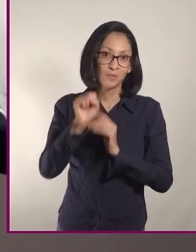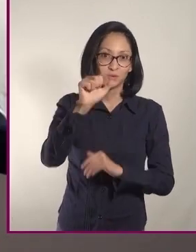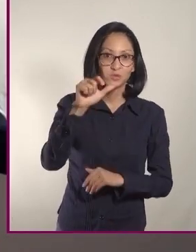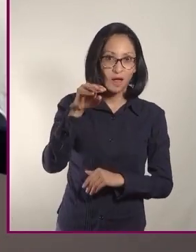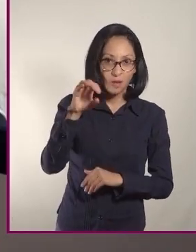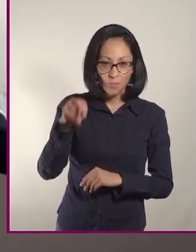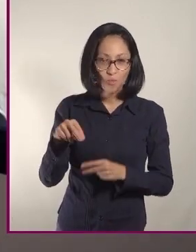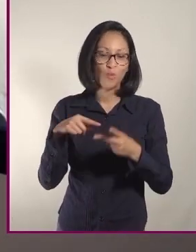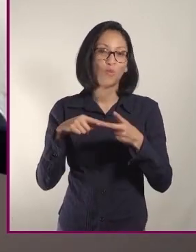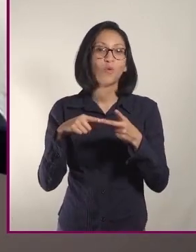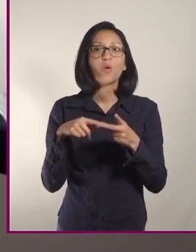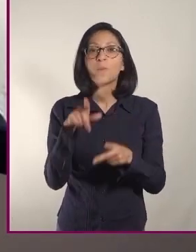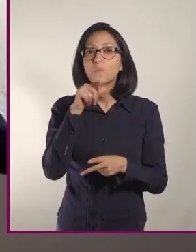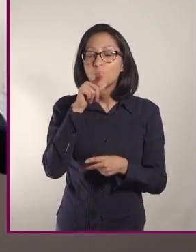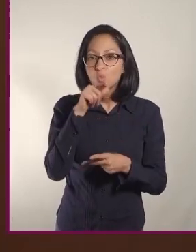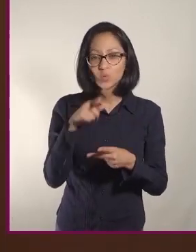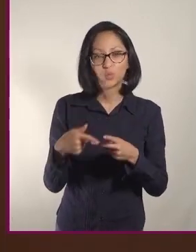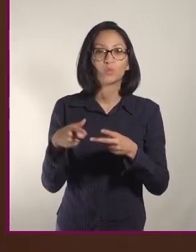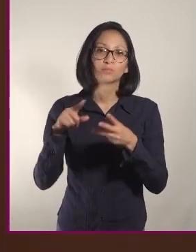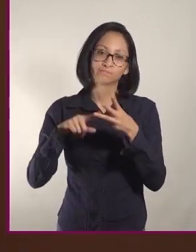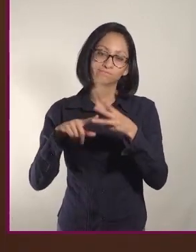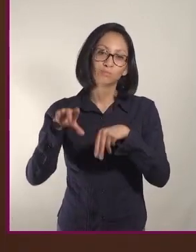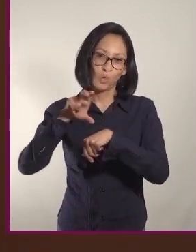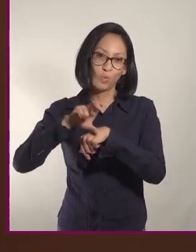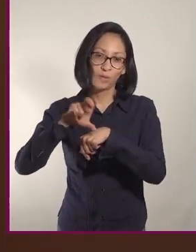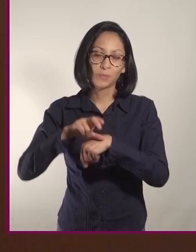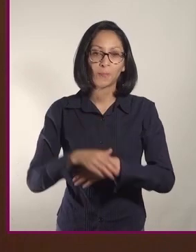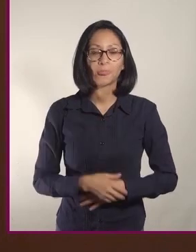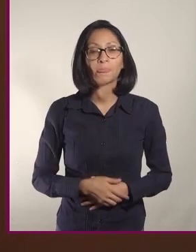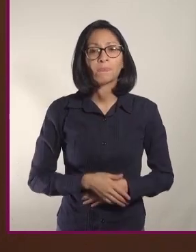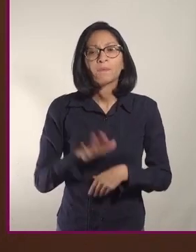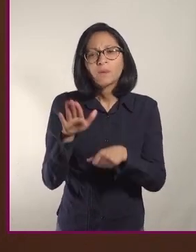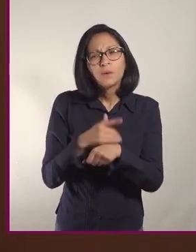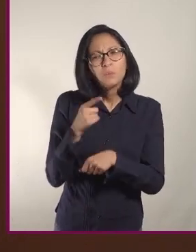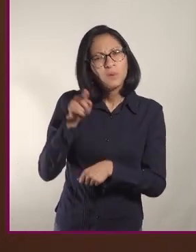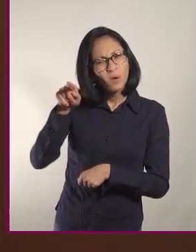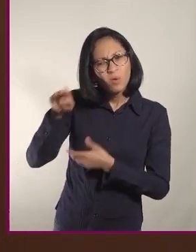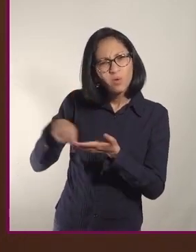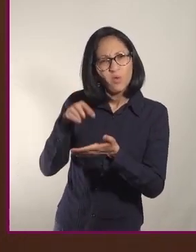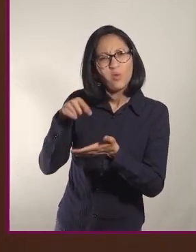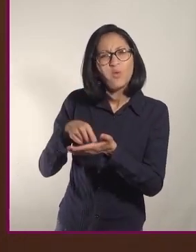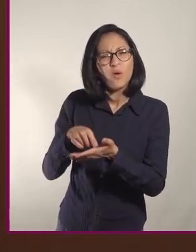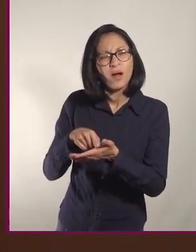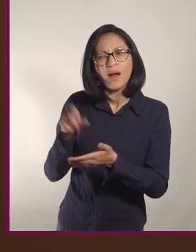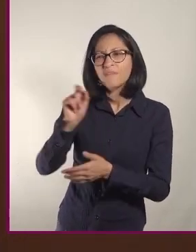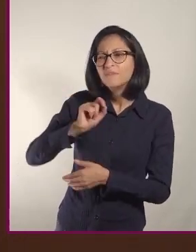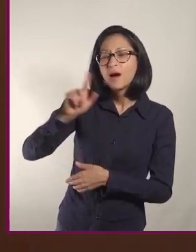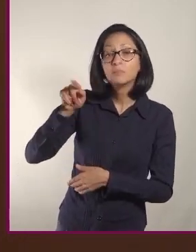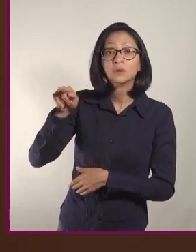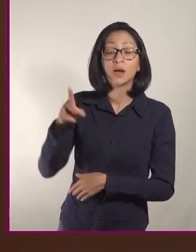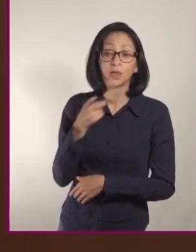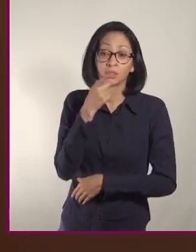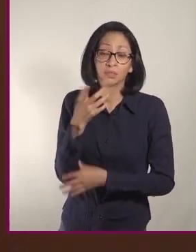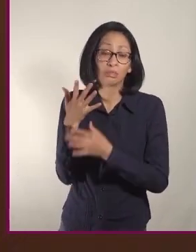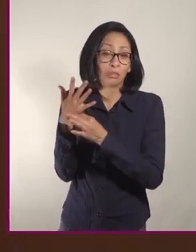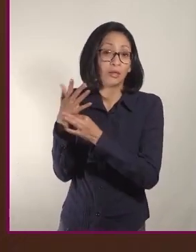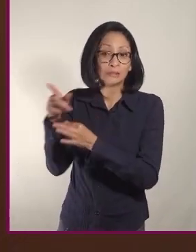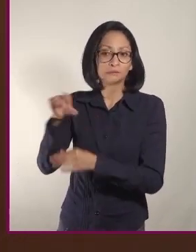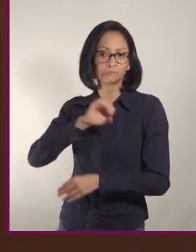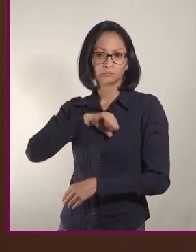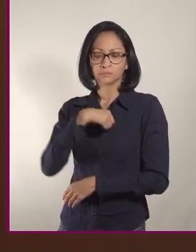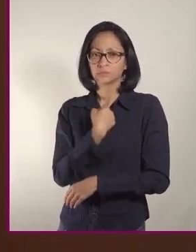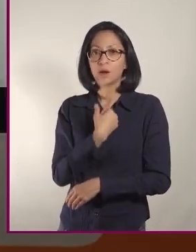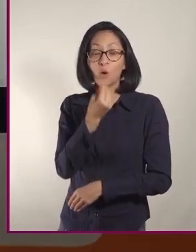pollo y huevo. Jimena, ¿por qué la cocina mediterránea tiene justo esa fama de ser una de las más nutritivas y